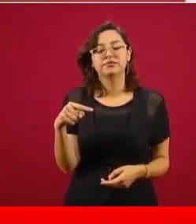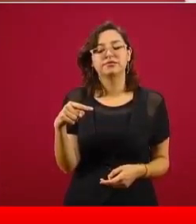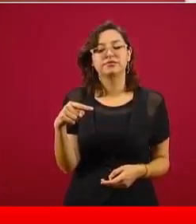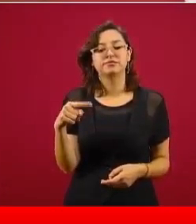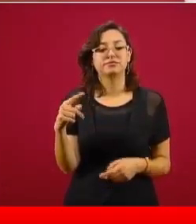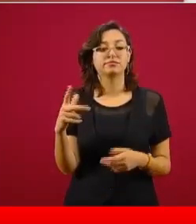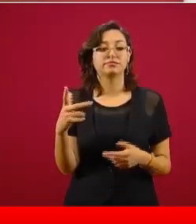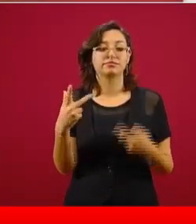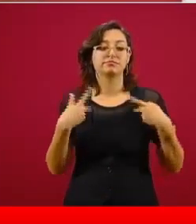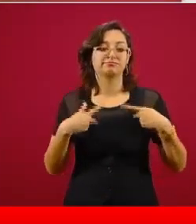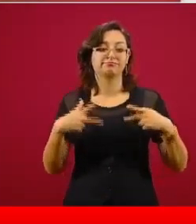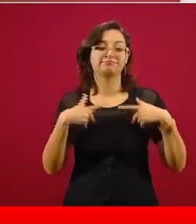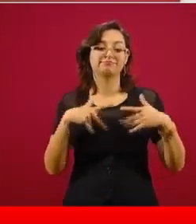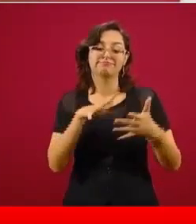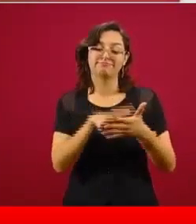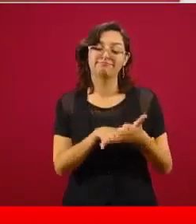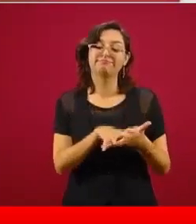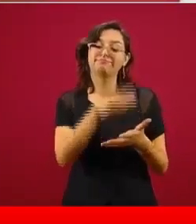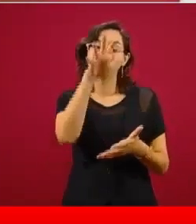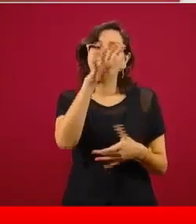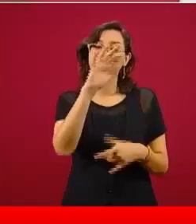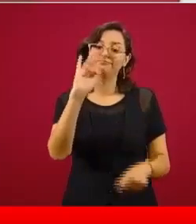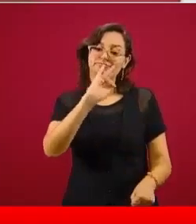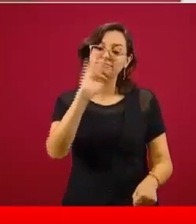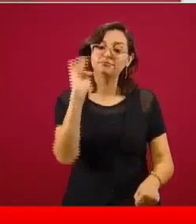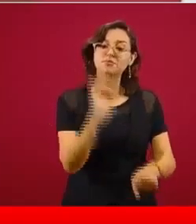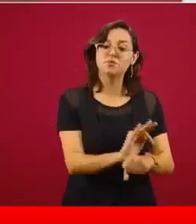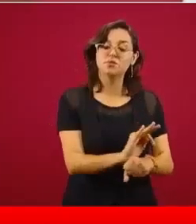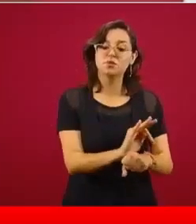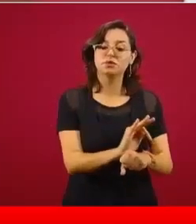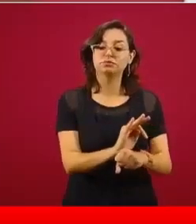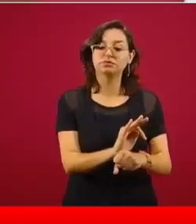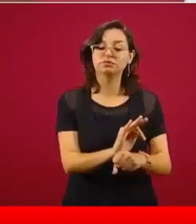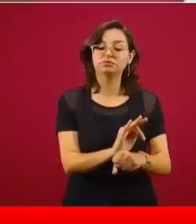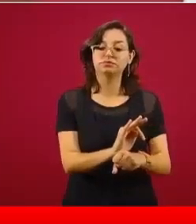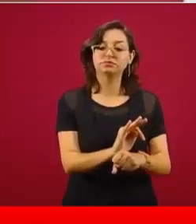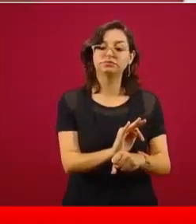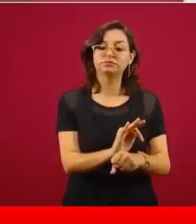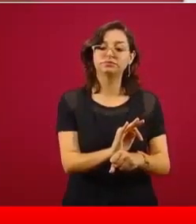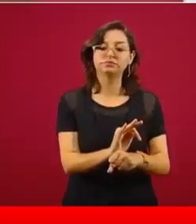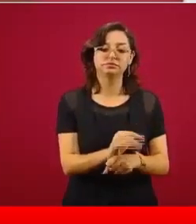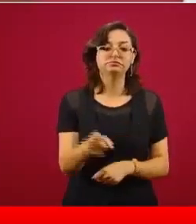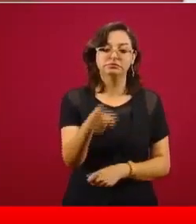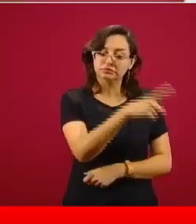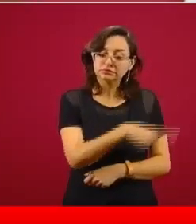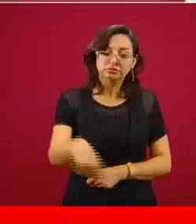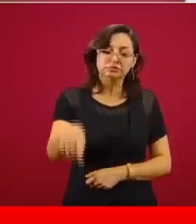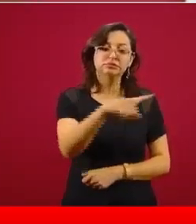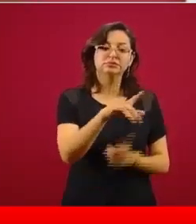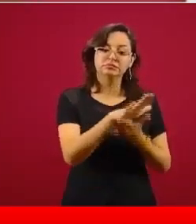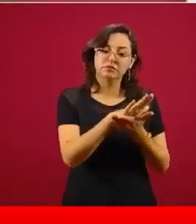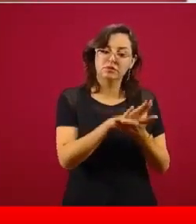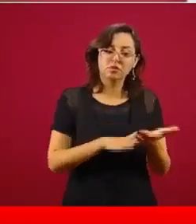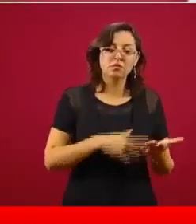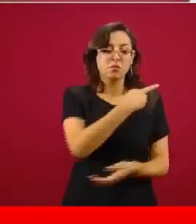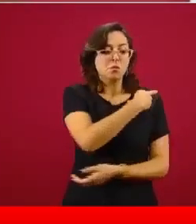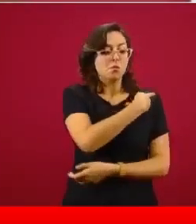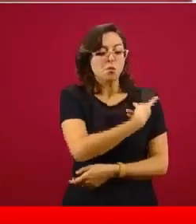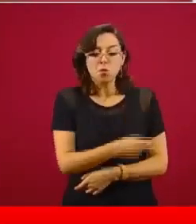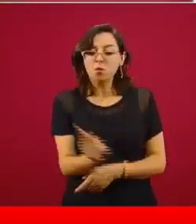a la mayoría de los mexicanos, sobre todo a los más necesitados, a los más pobres,